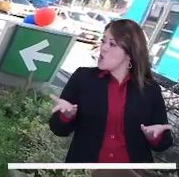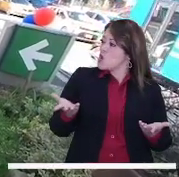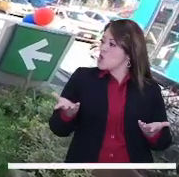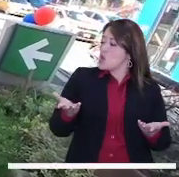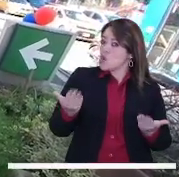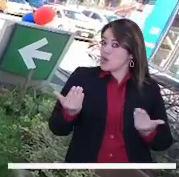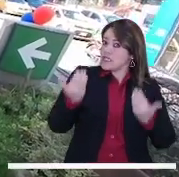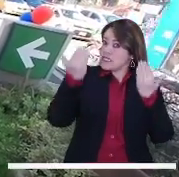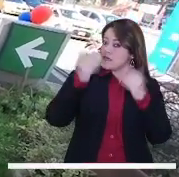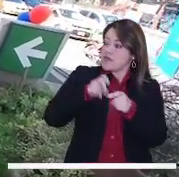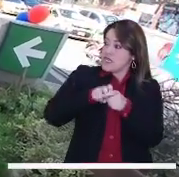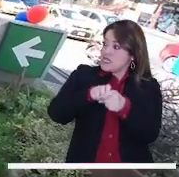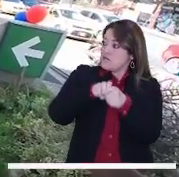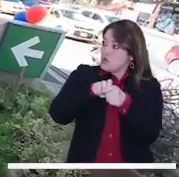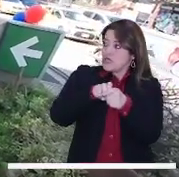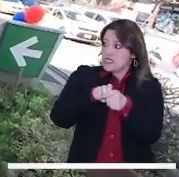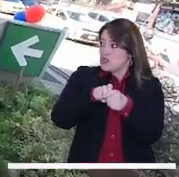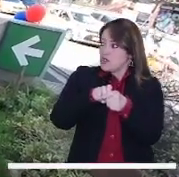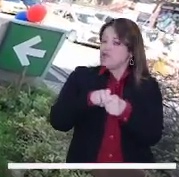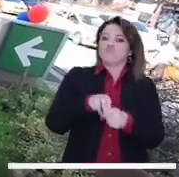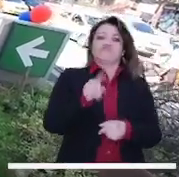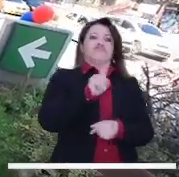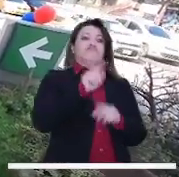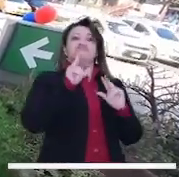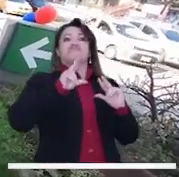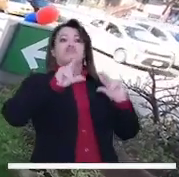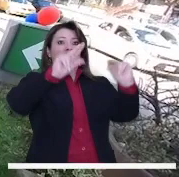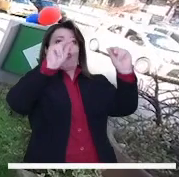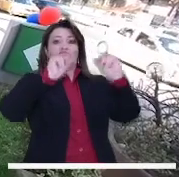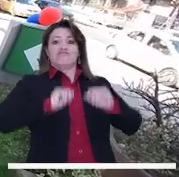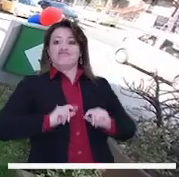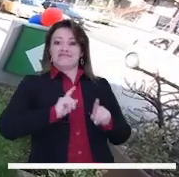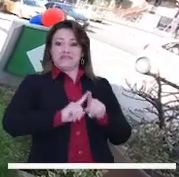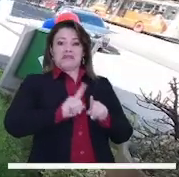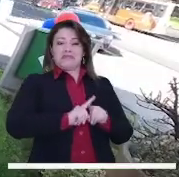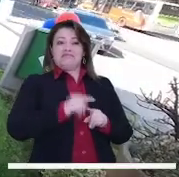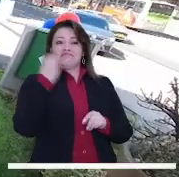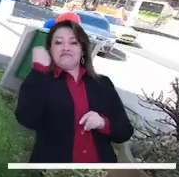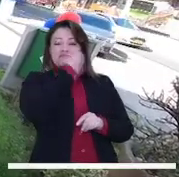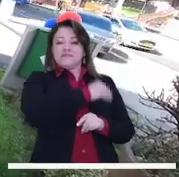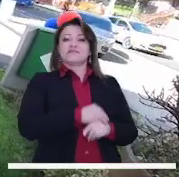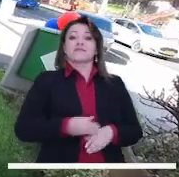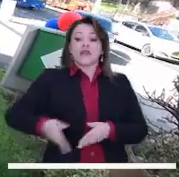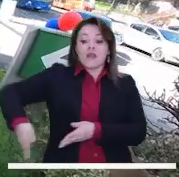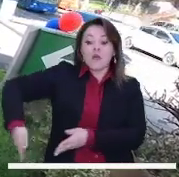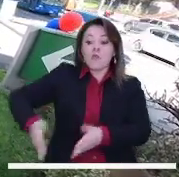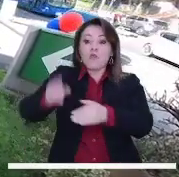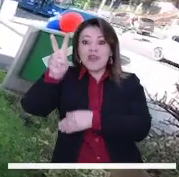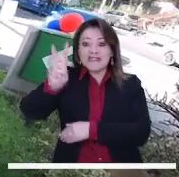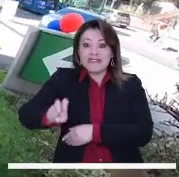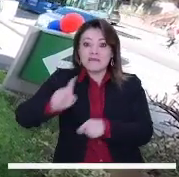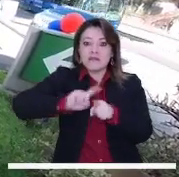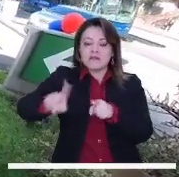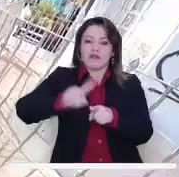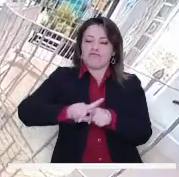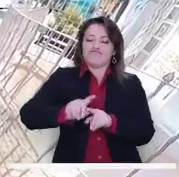una buena opción de transporte masivo público? No, no lo es. Por la séptima no funciona. ¿A usted